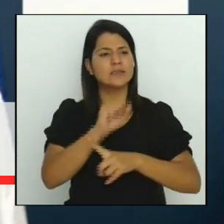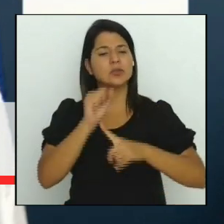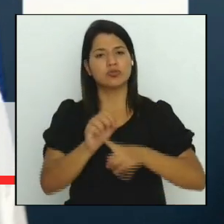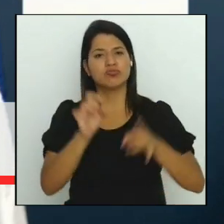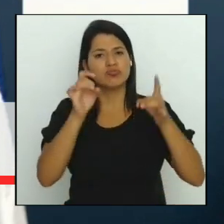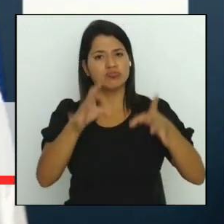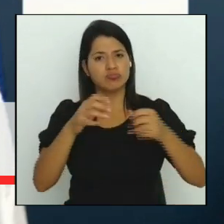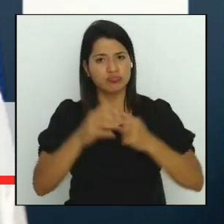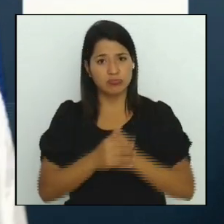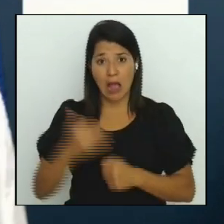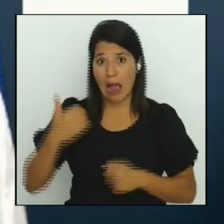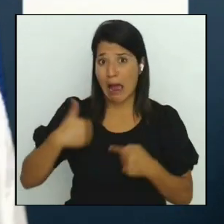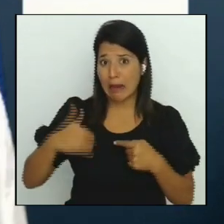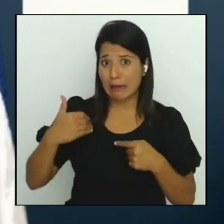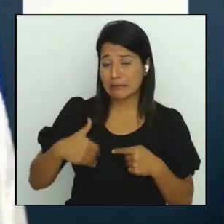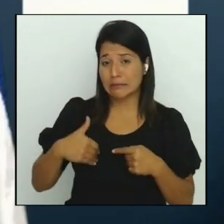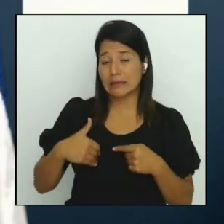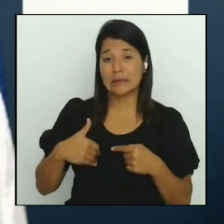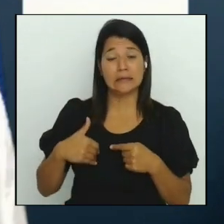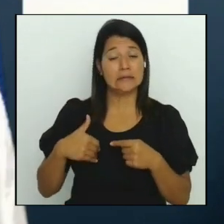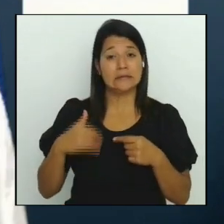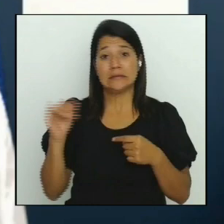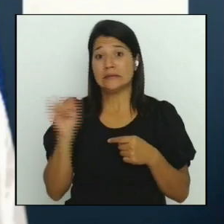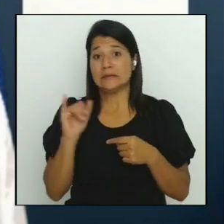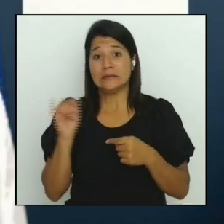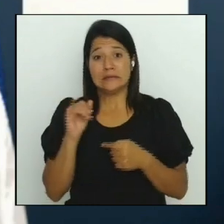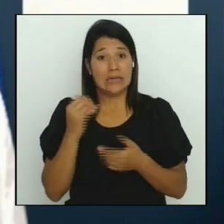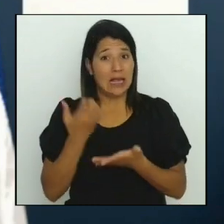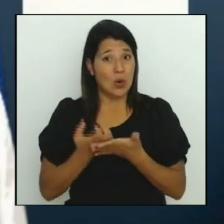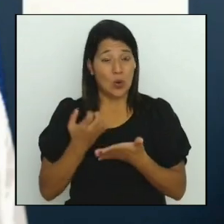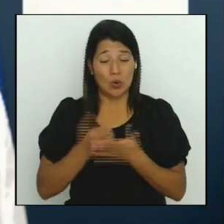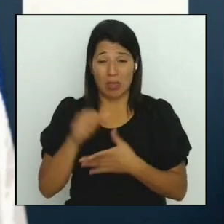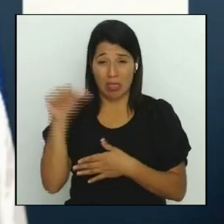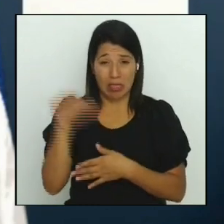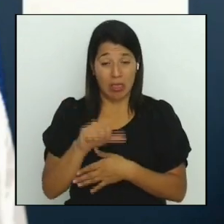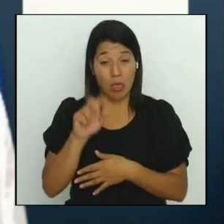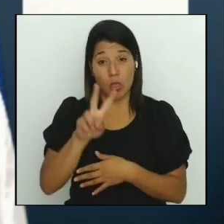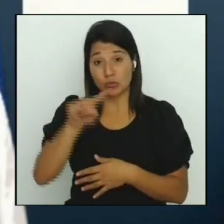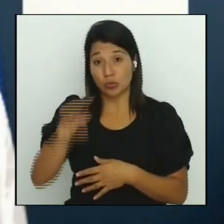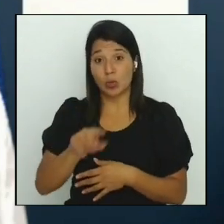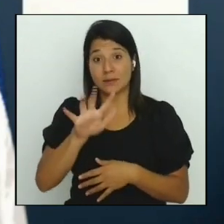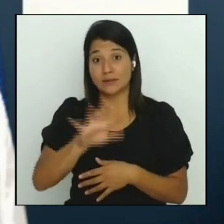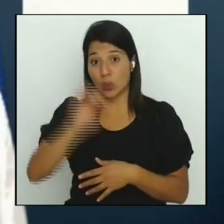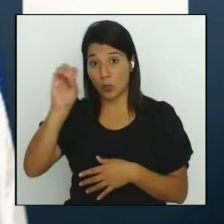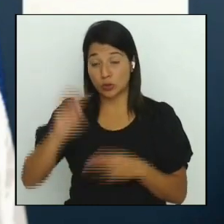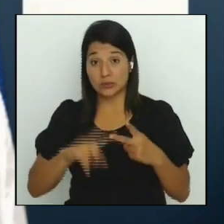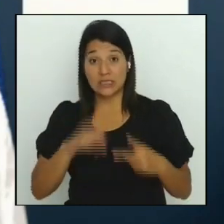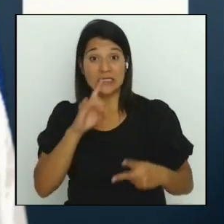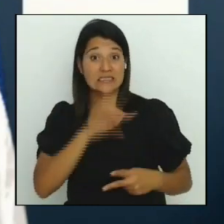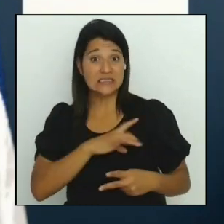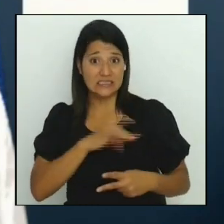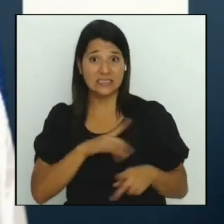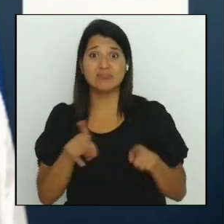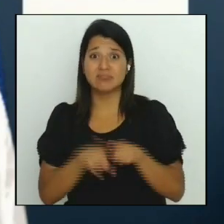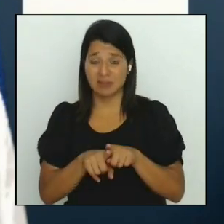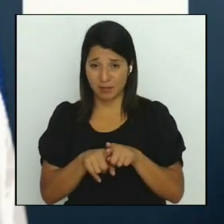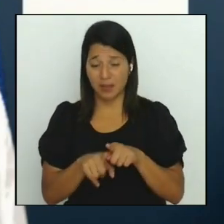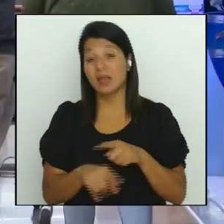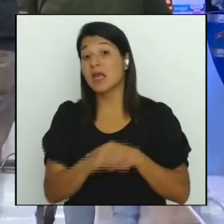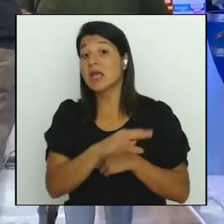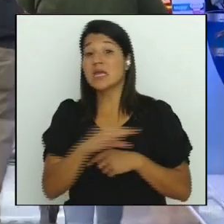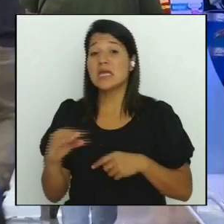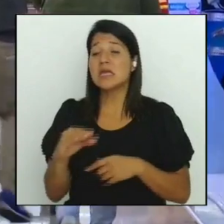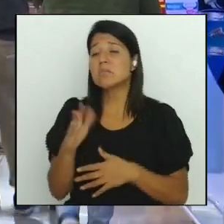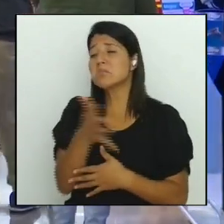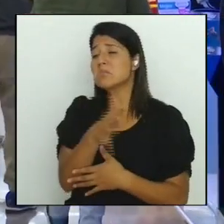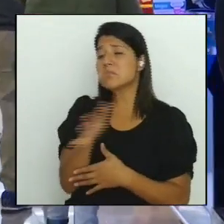va a contraerse 2,5%, Chile va a contraerse y el promedio para toda